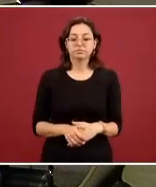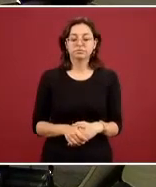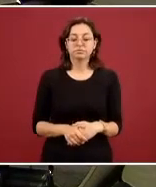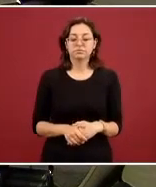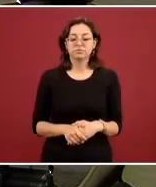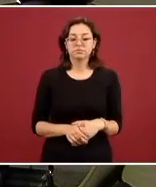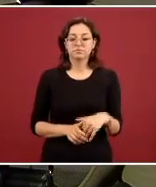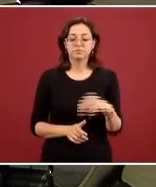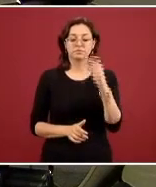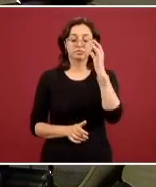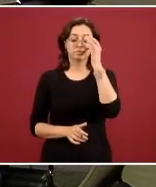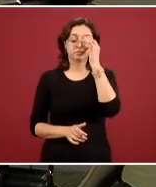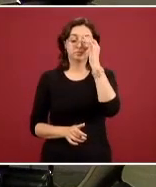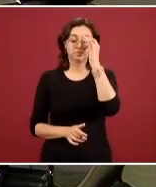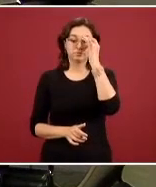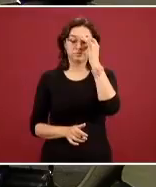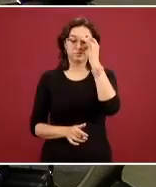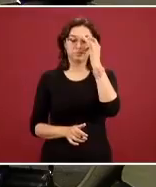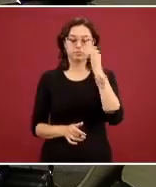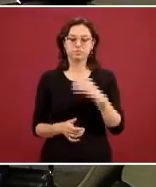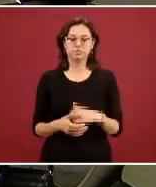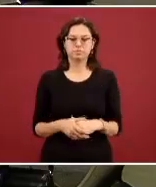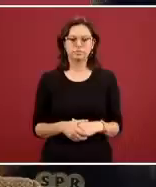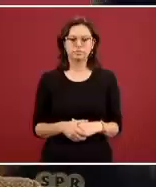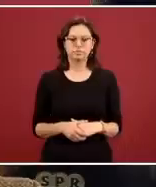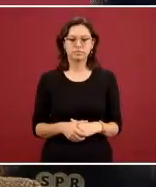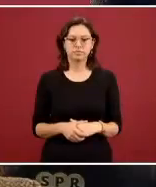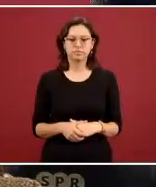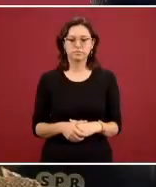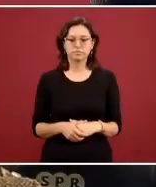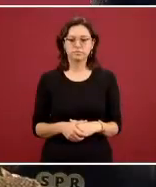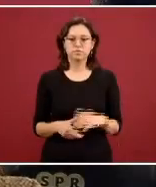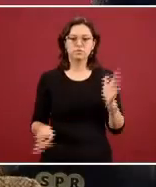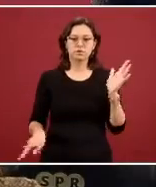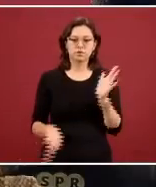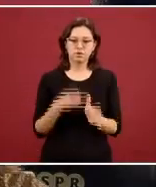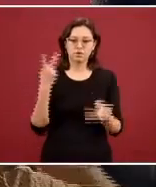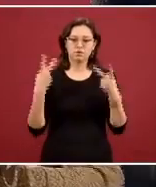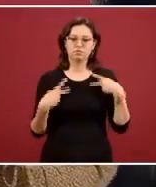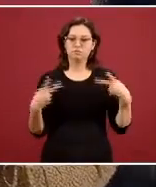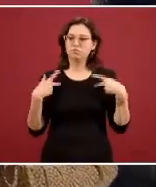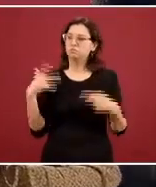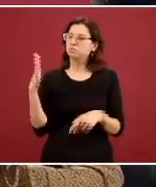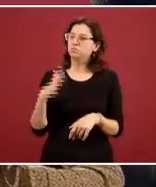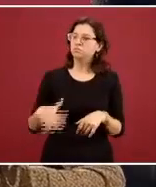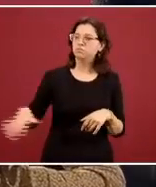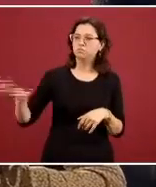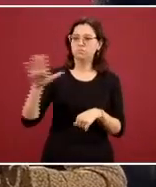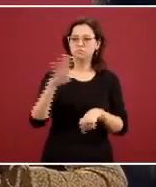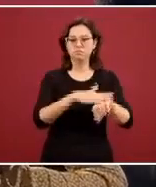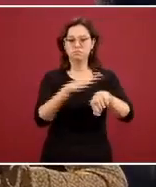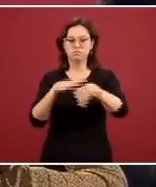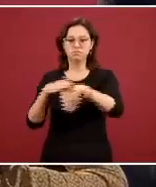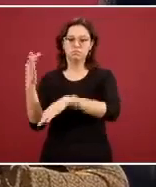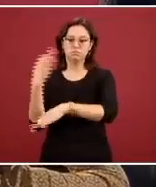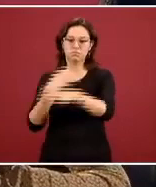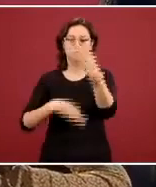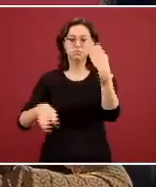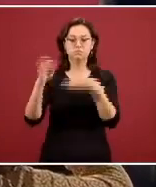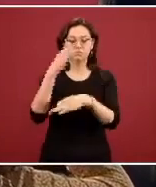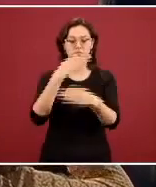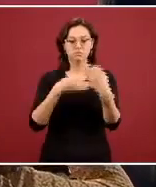y de nuevo dirigiéndome a todos los ciudadanos a todas las personas que pueden hacer uso de estos